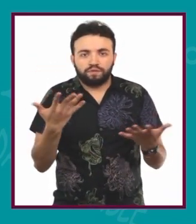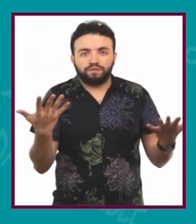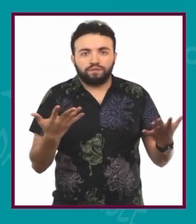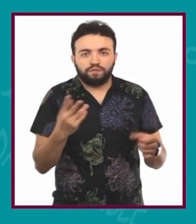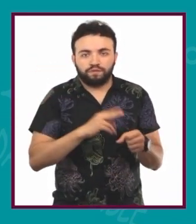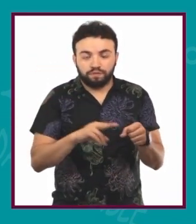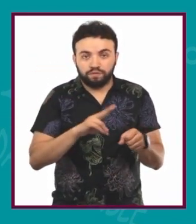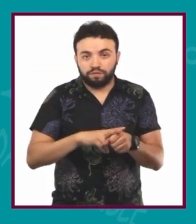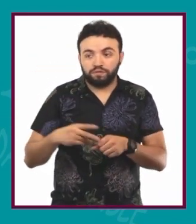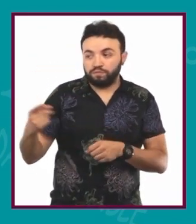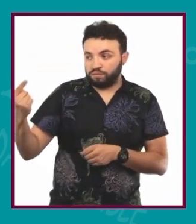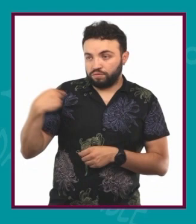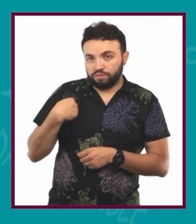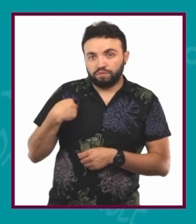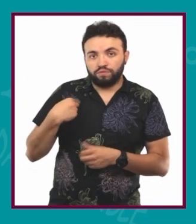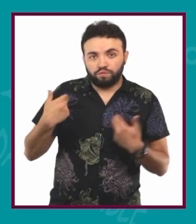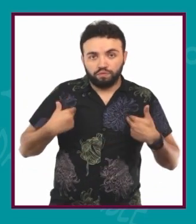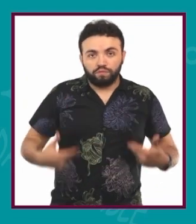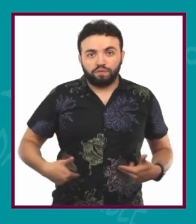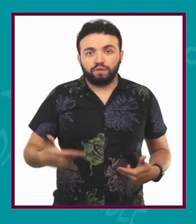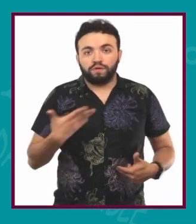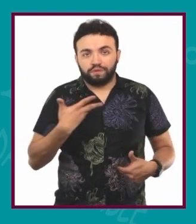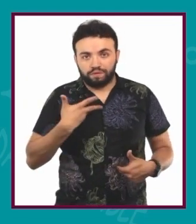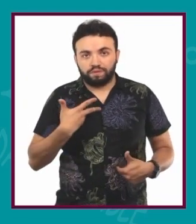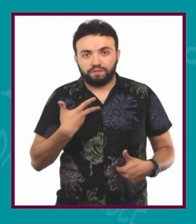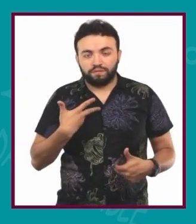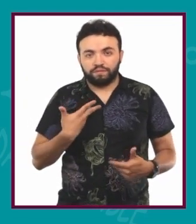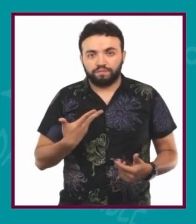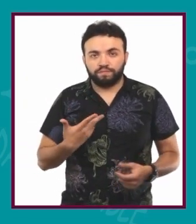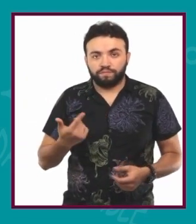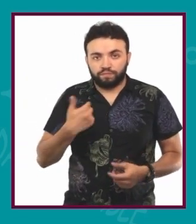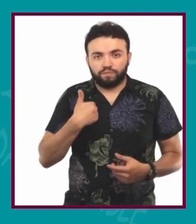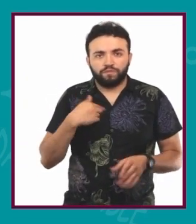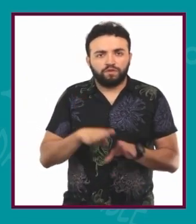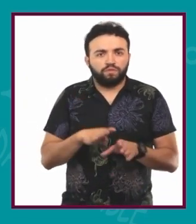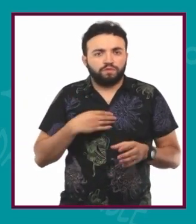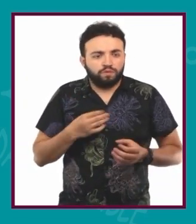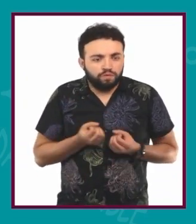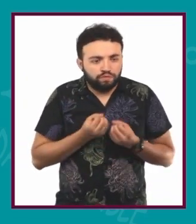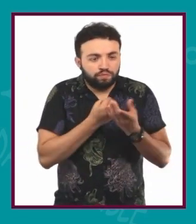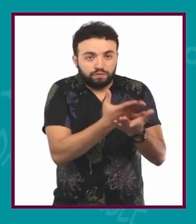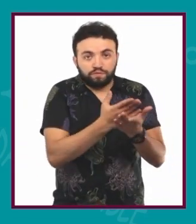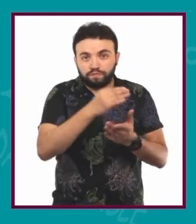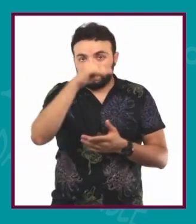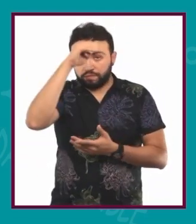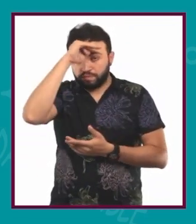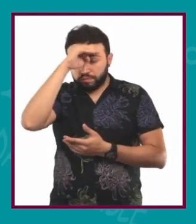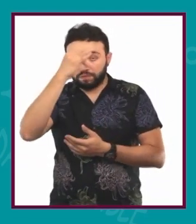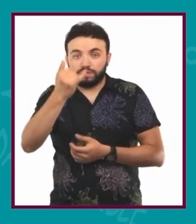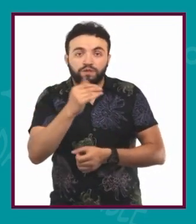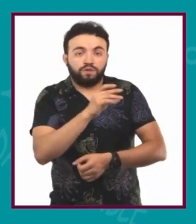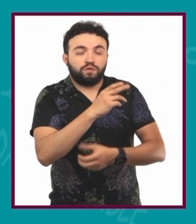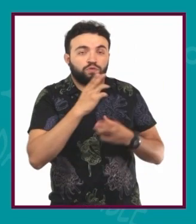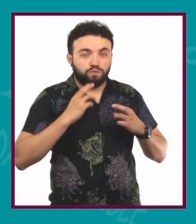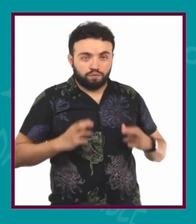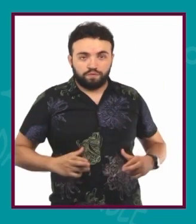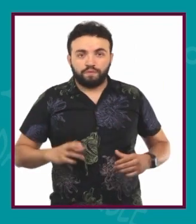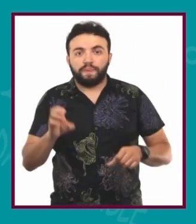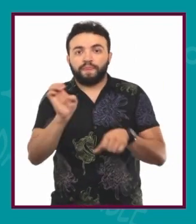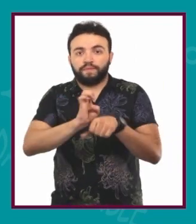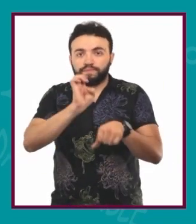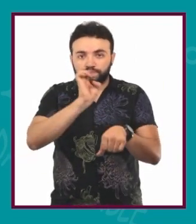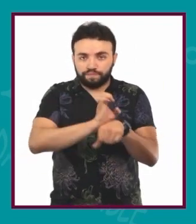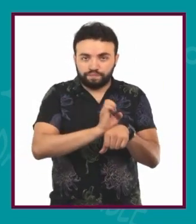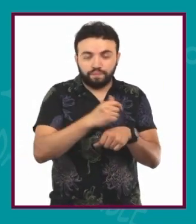manera de ser nosotros, nuestra manera se expresa a través del pensamiento y del cuerpo. Entonces,